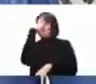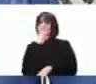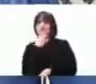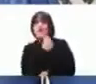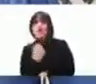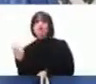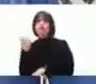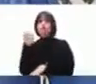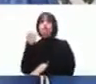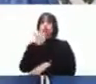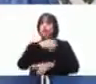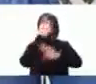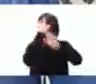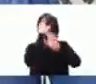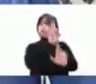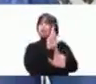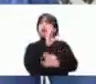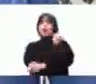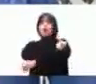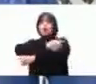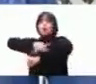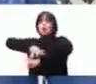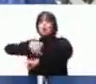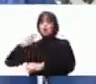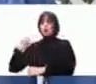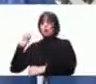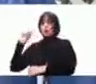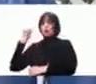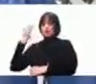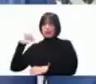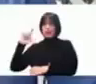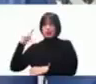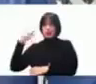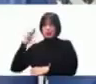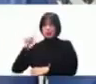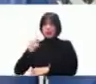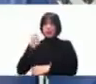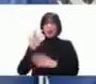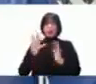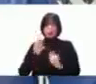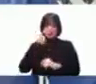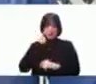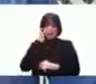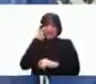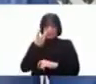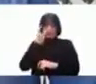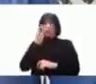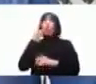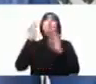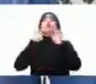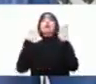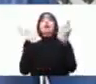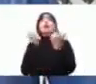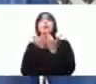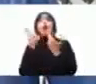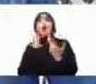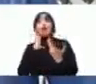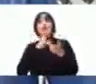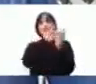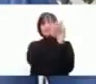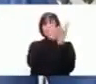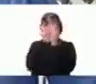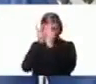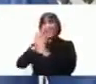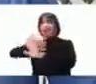para ello en una reunión que se llevó a cabo un grupo de vecinos con la entonces